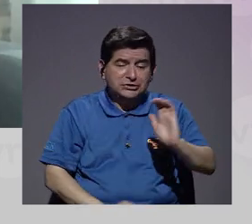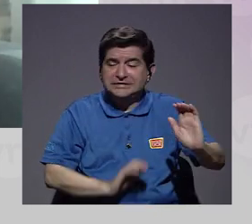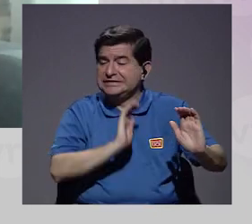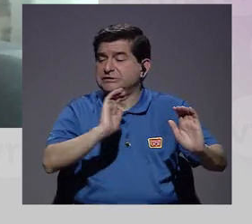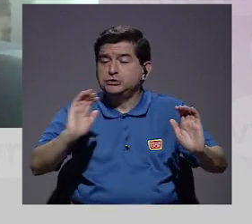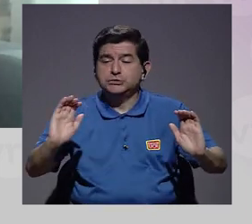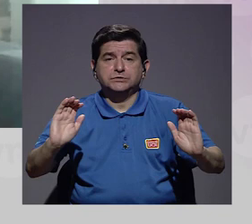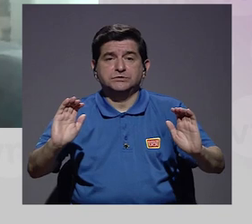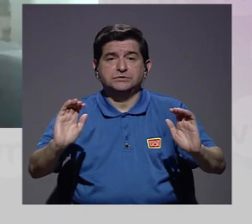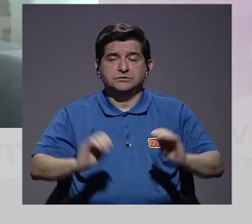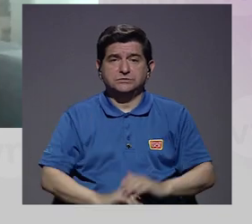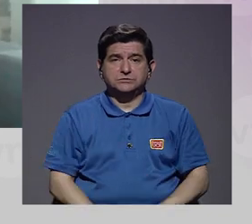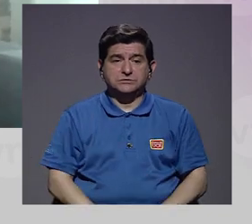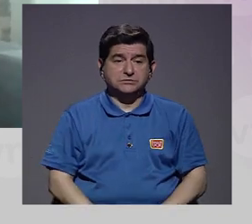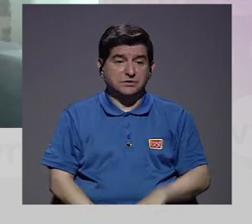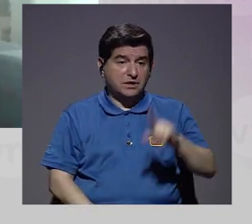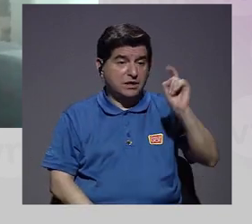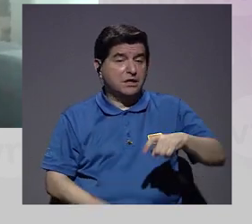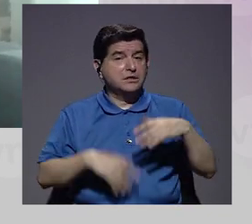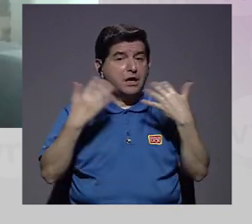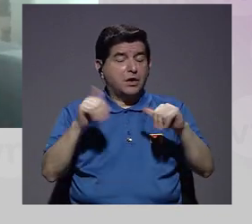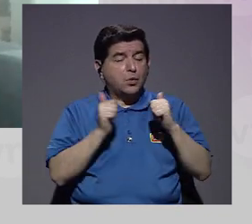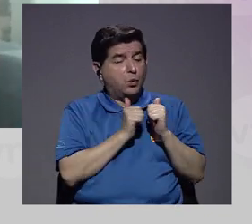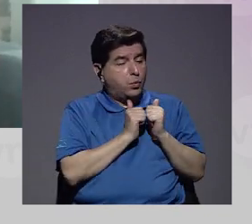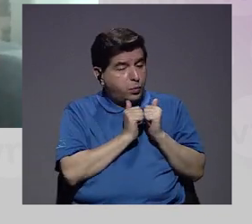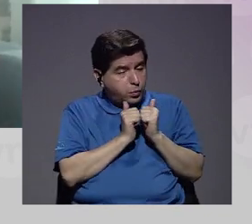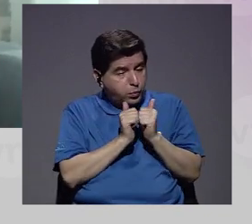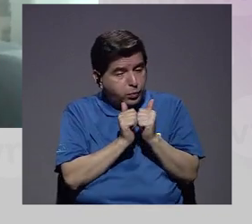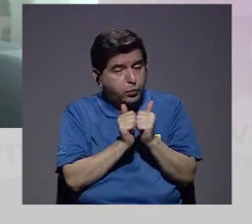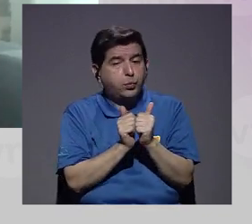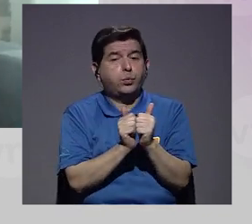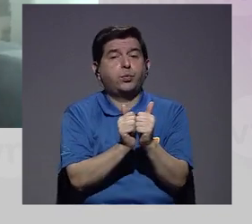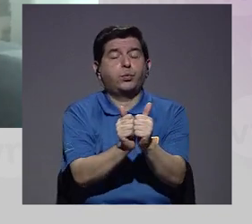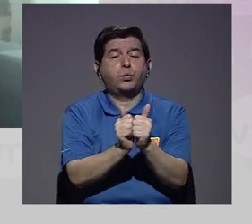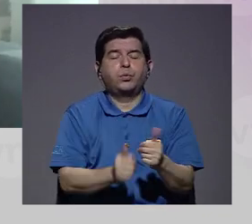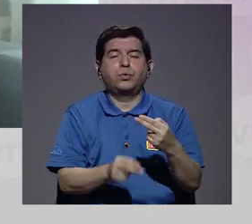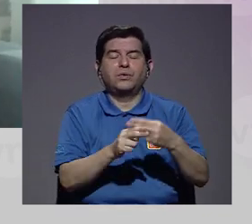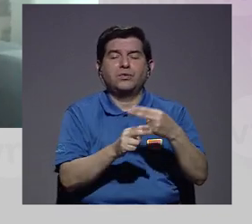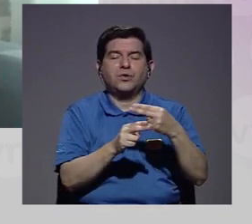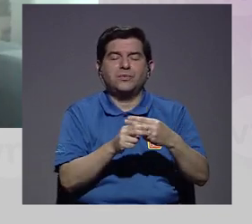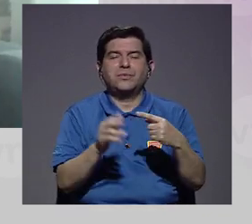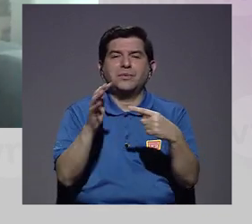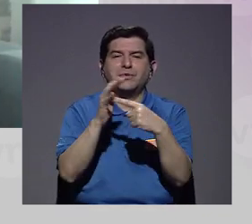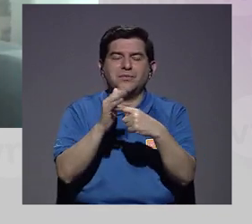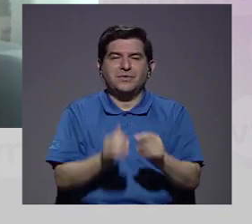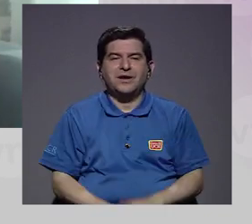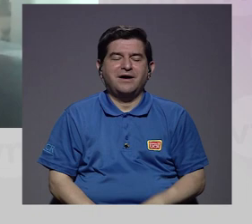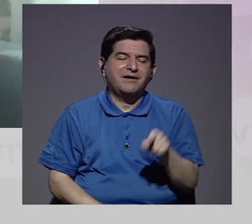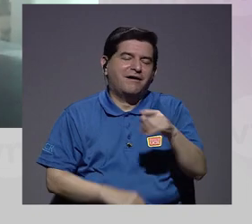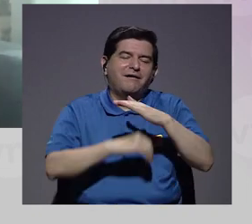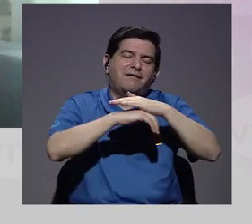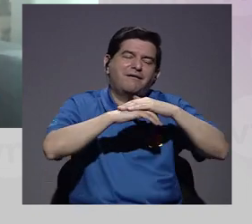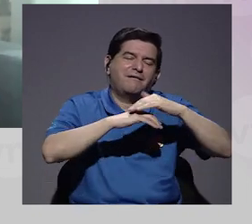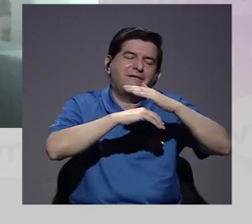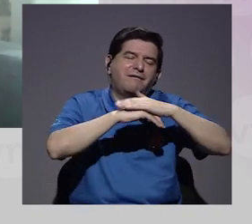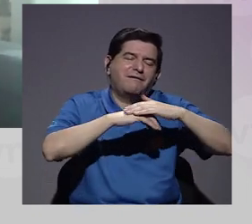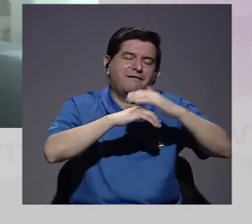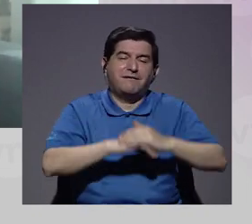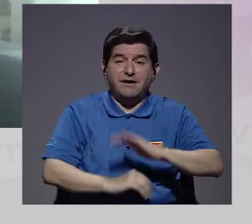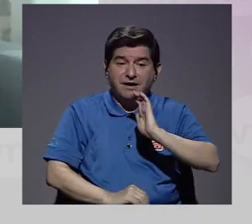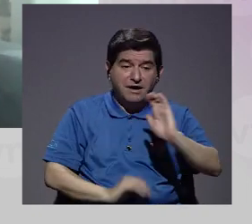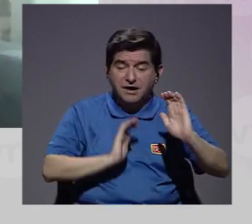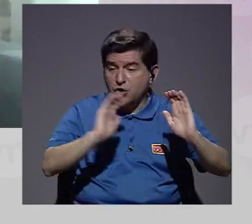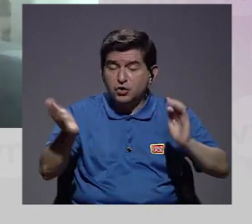ejemplo, de los niños, ¿verdad? Se va a ocupar un gran acompañamiento, lo que llamamos popularmente el apapacho, ¿verdad?